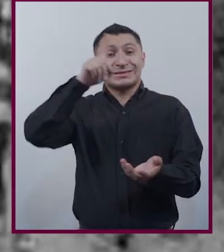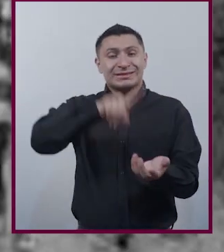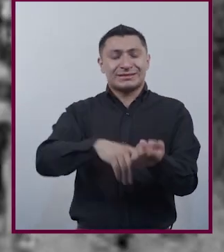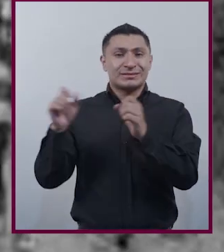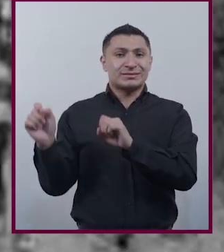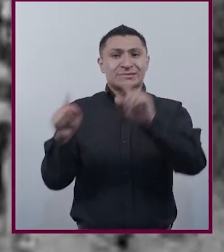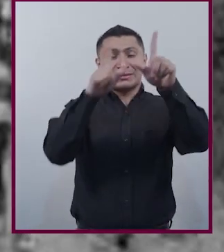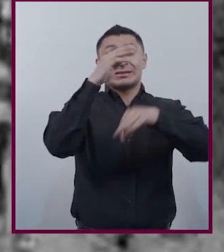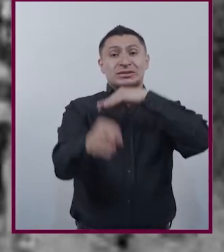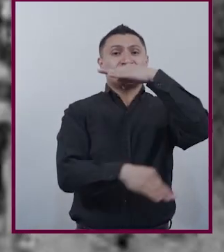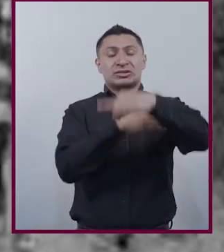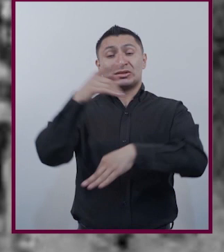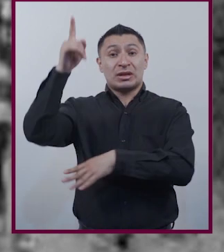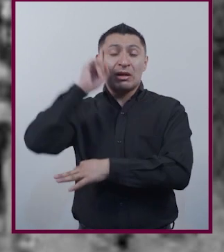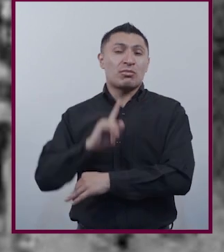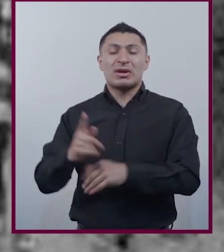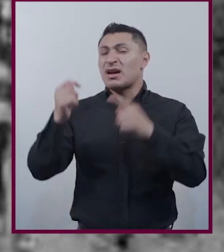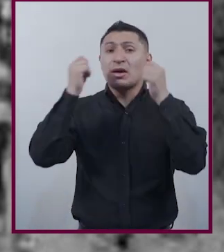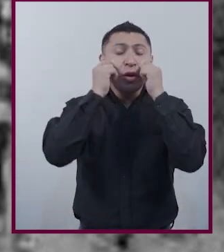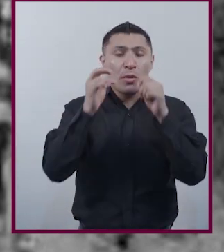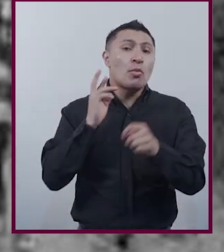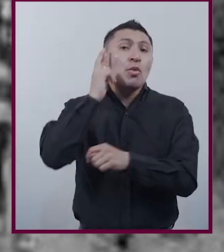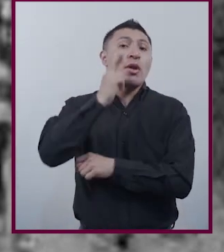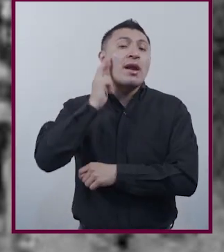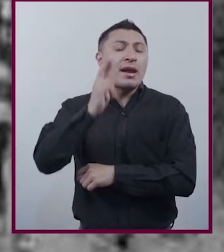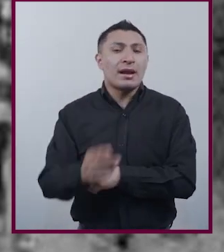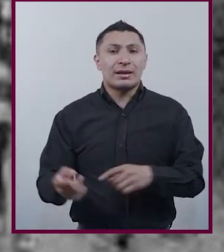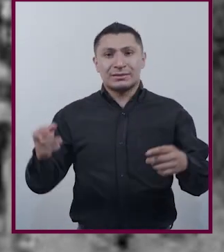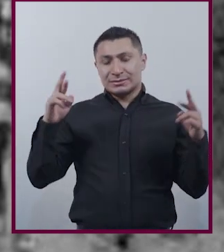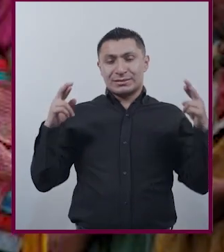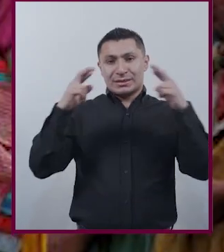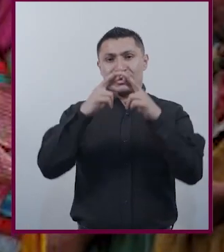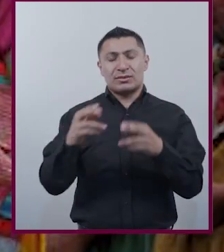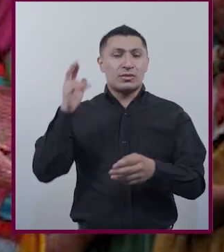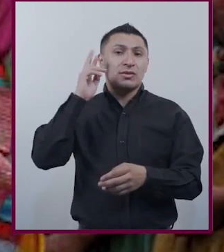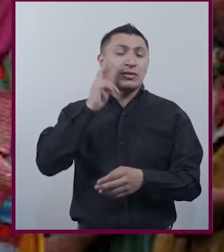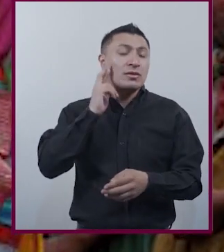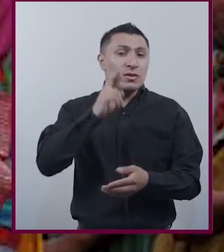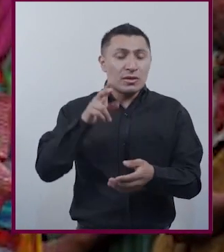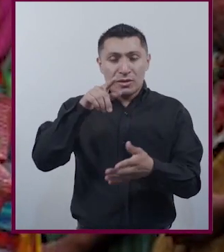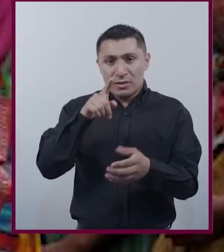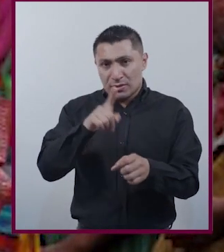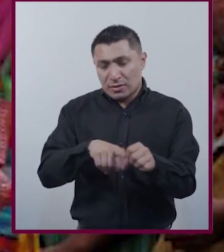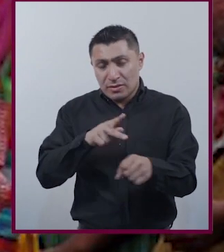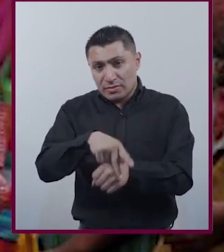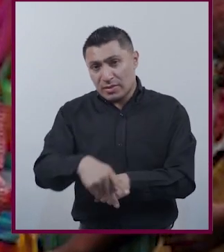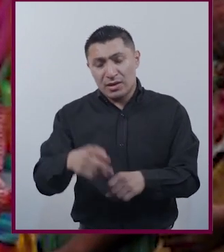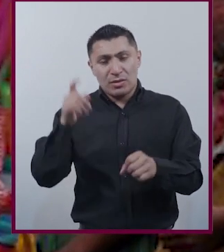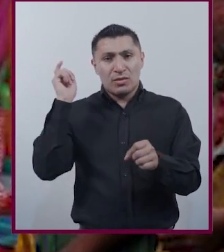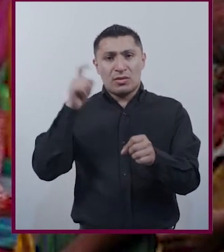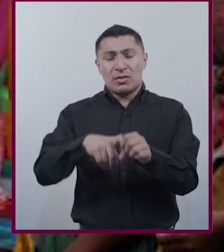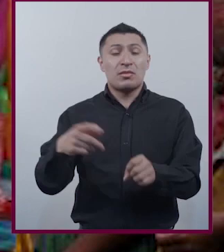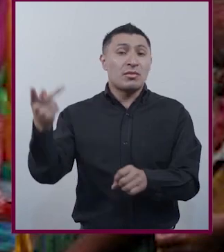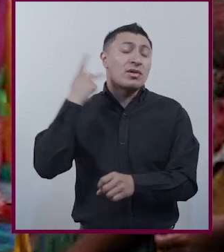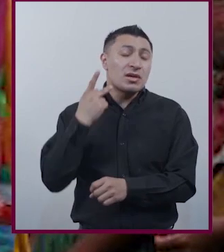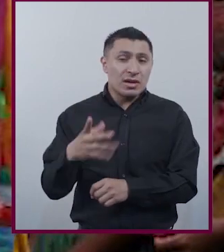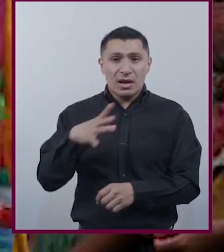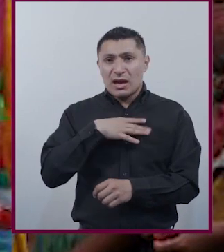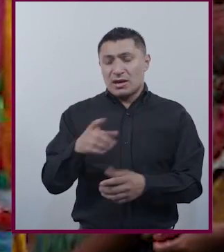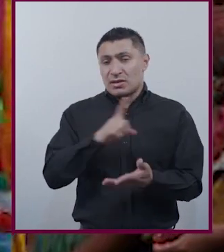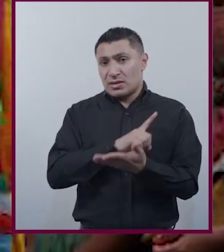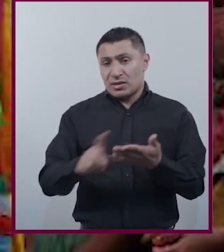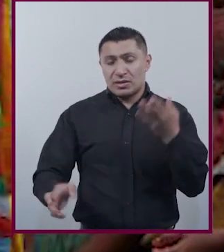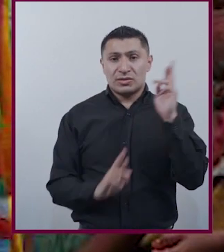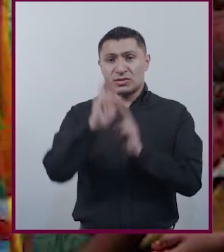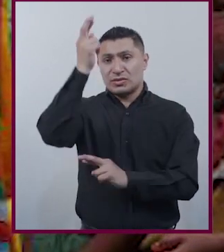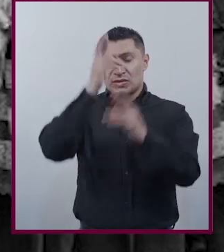expuso que toda mujer, sin importar raza, credo, color o filiación política Tiene derecho a participar en la lucha